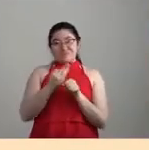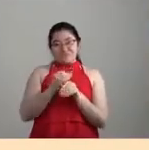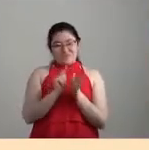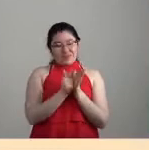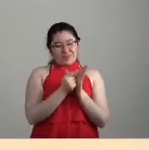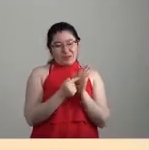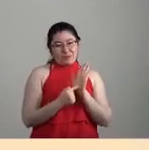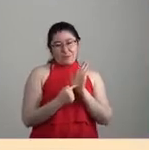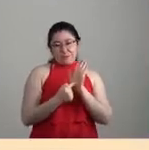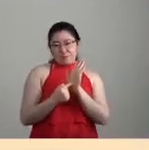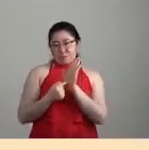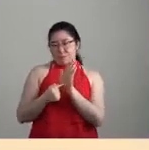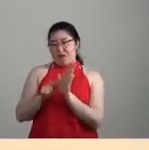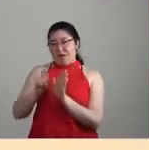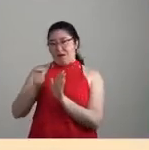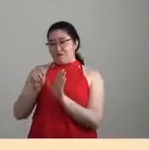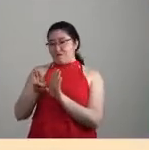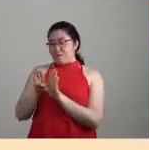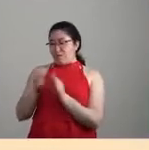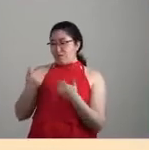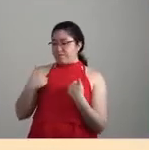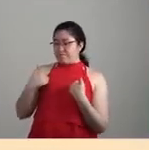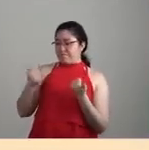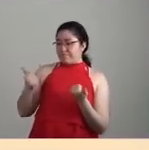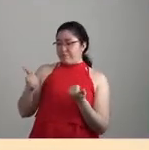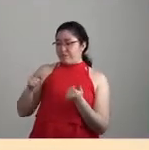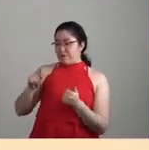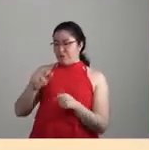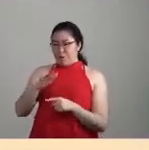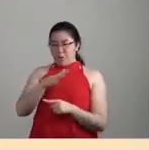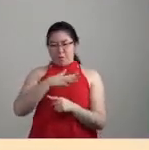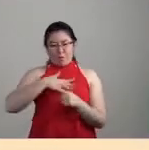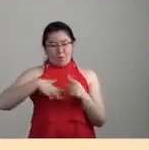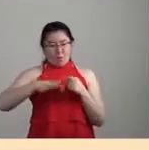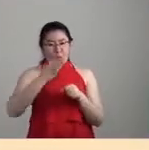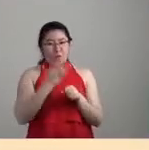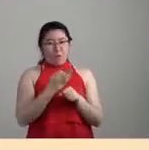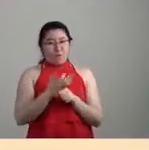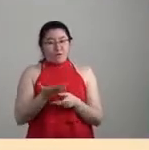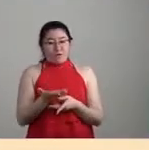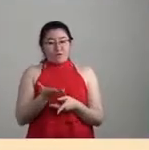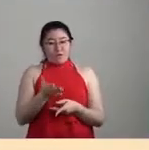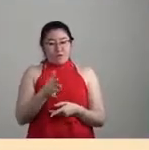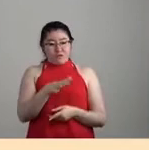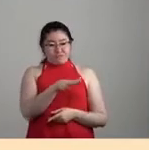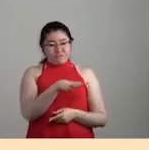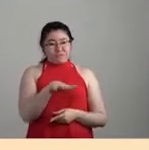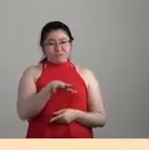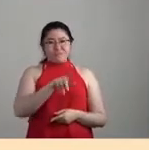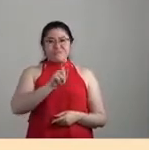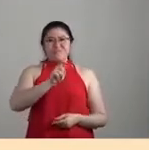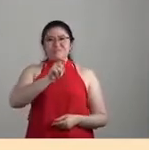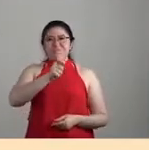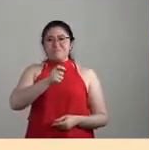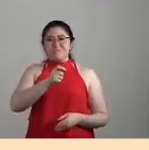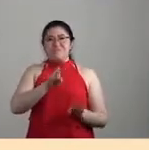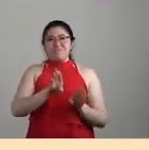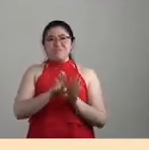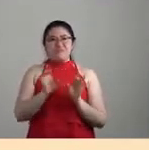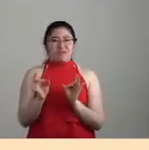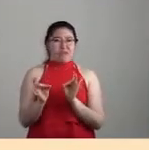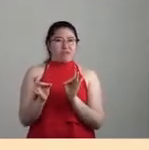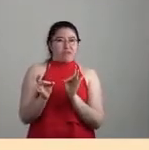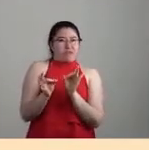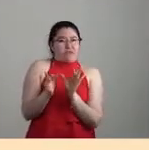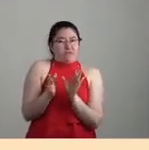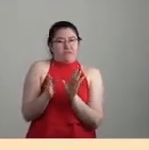intento de interpretar y entender el contexto en el que estamos, que es un contexto, pues, de crisis, de crisis